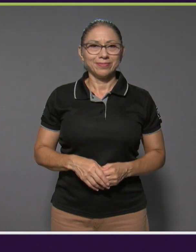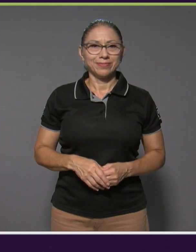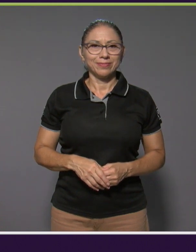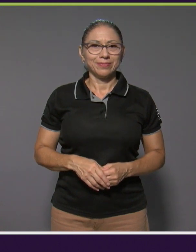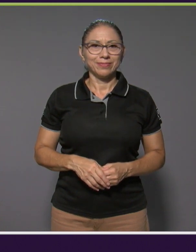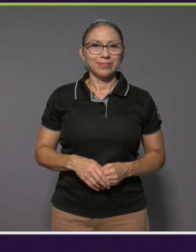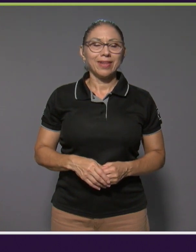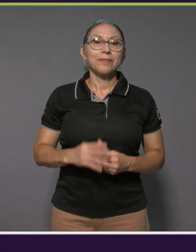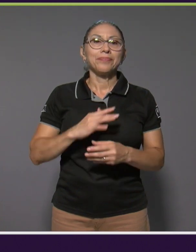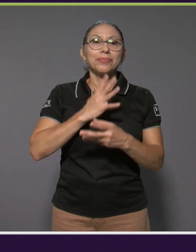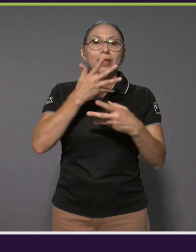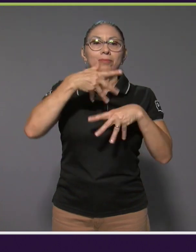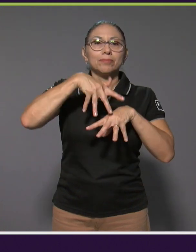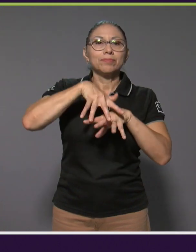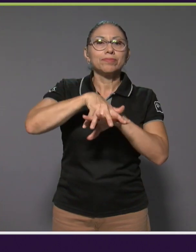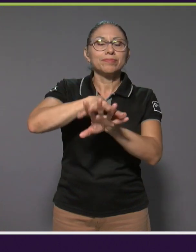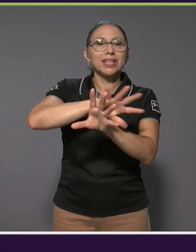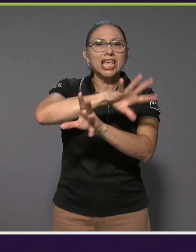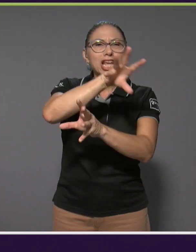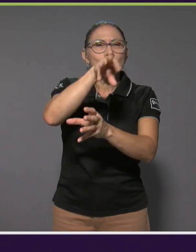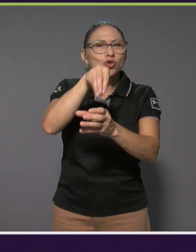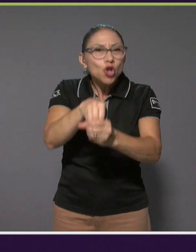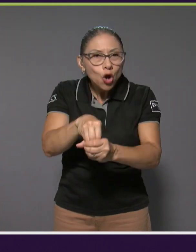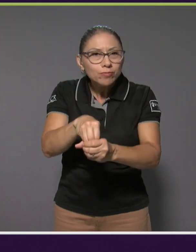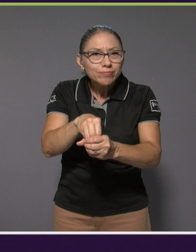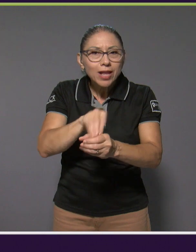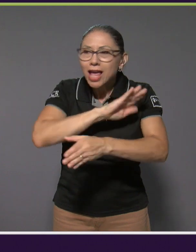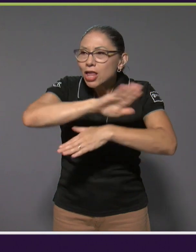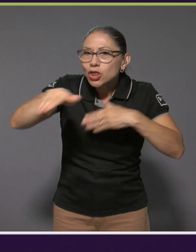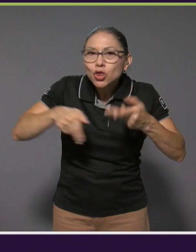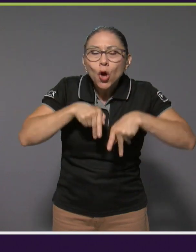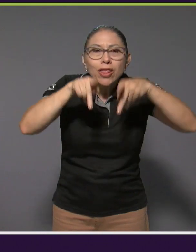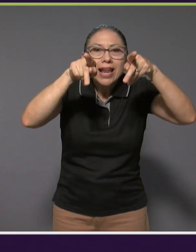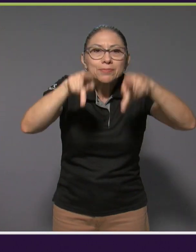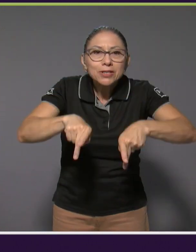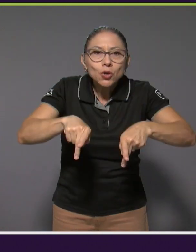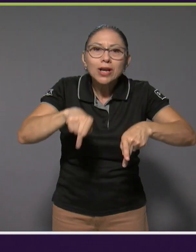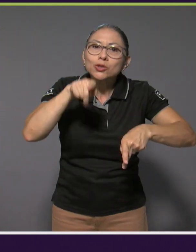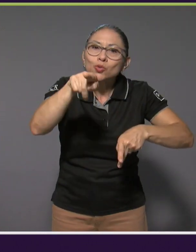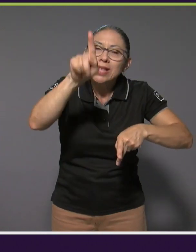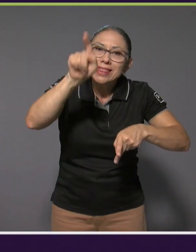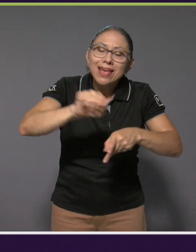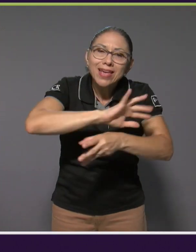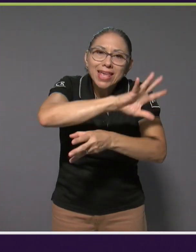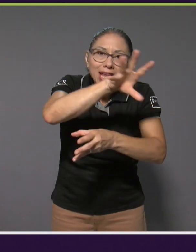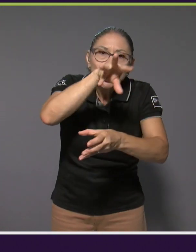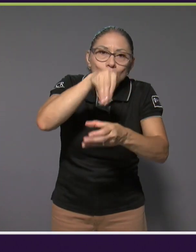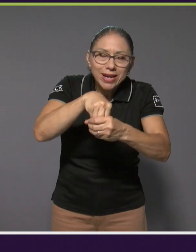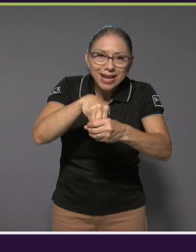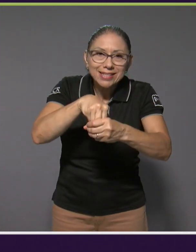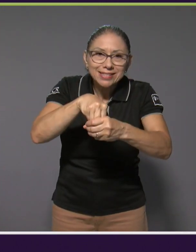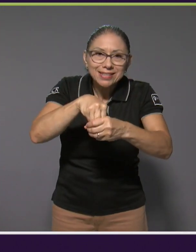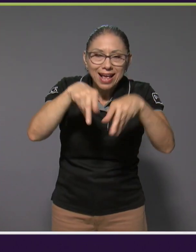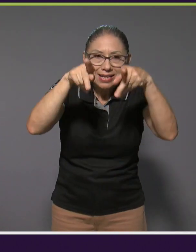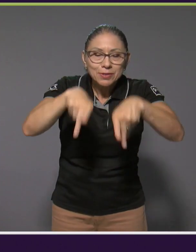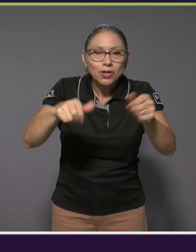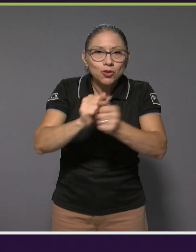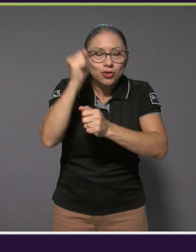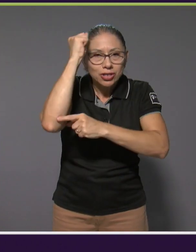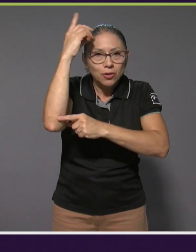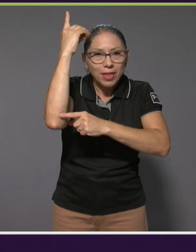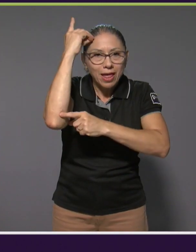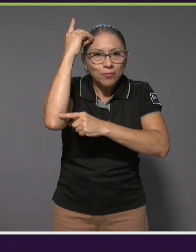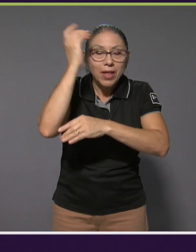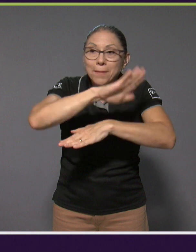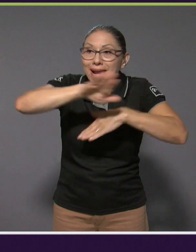Inclusión, usted debe incluir a todas las personas con síndrome de Down, para acoger a todas las personas